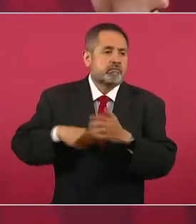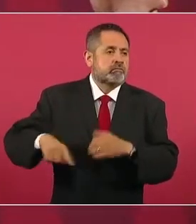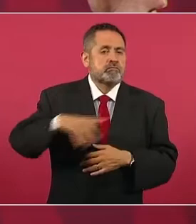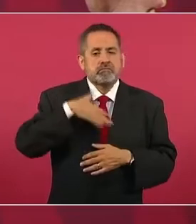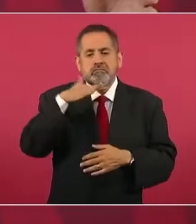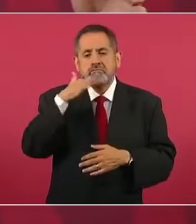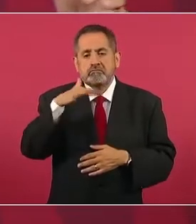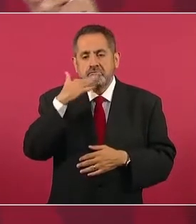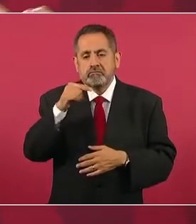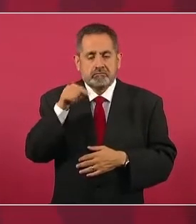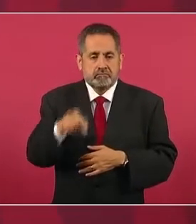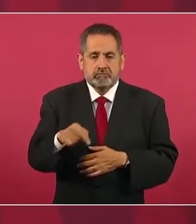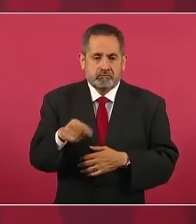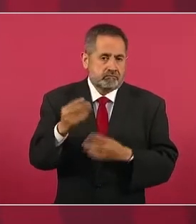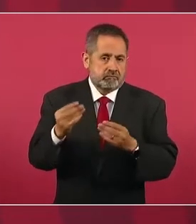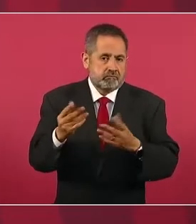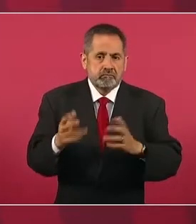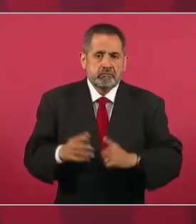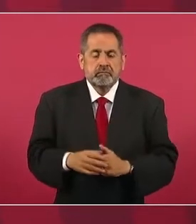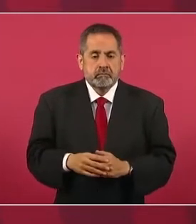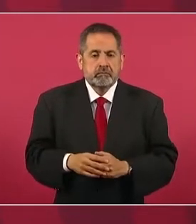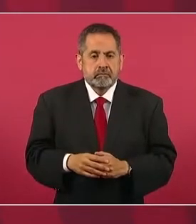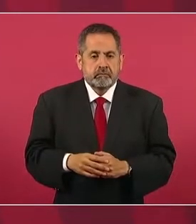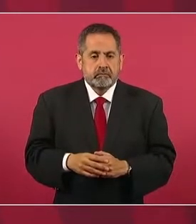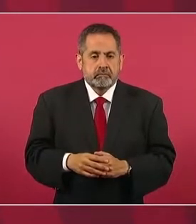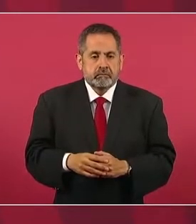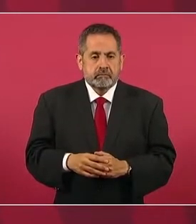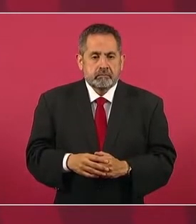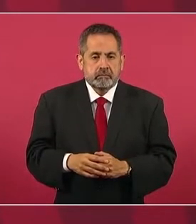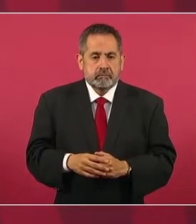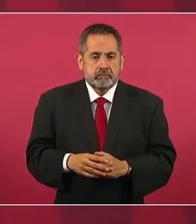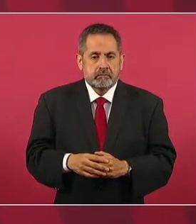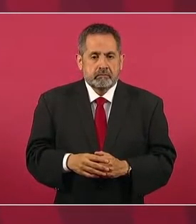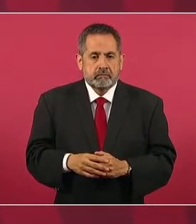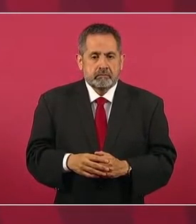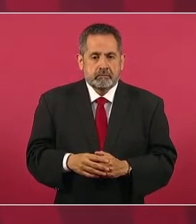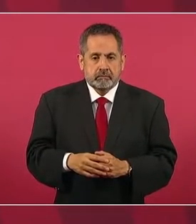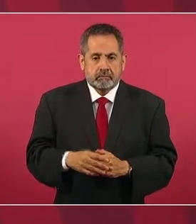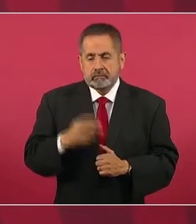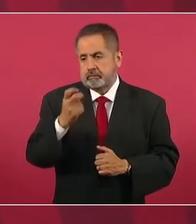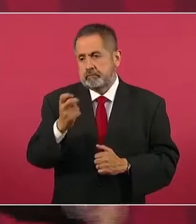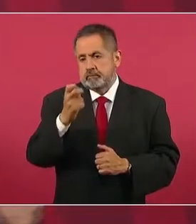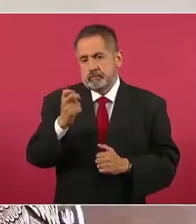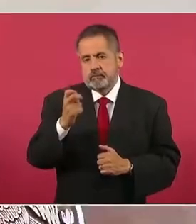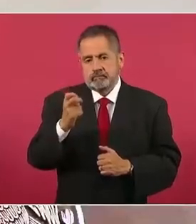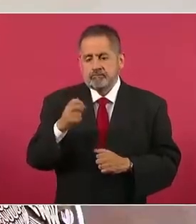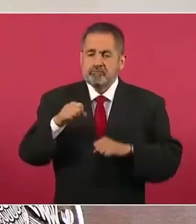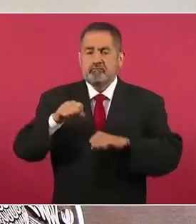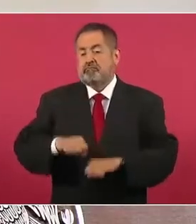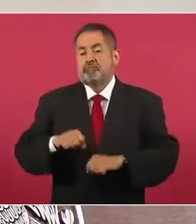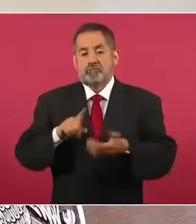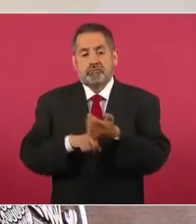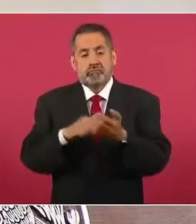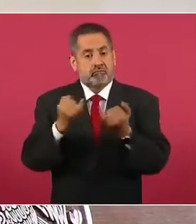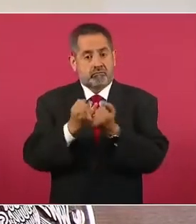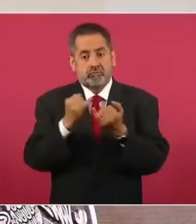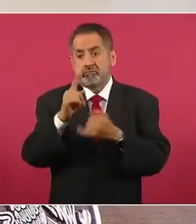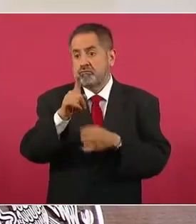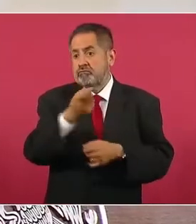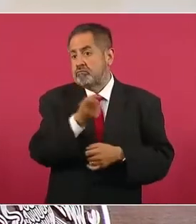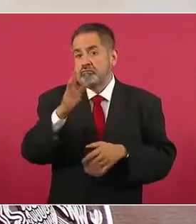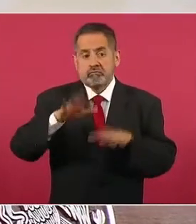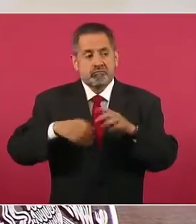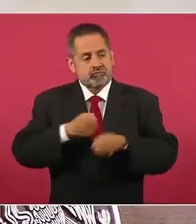y así se imponían, incluso también con la fuerza.